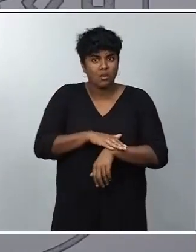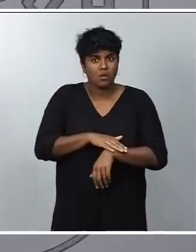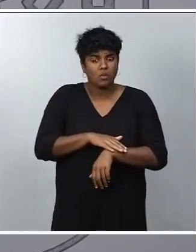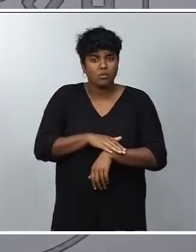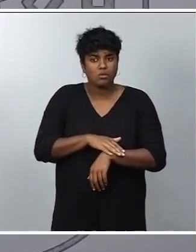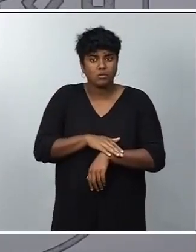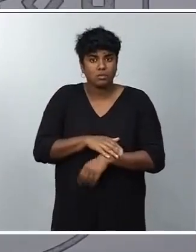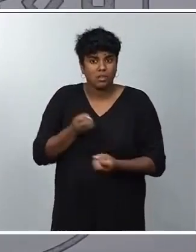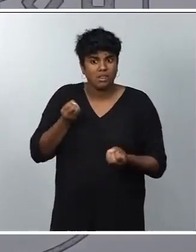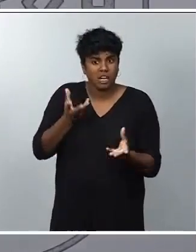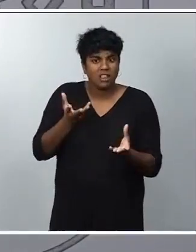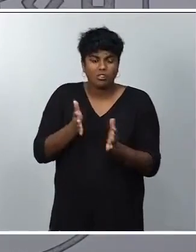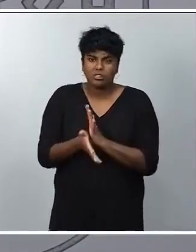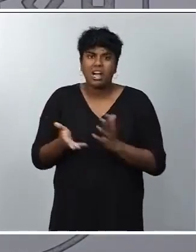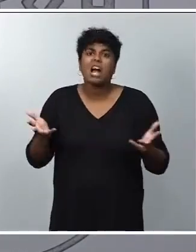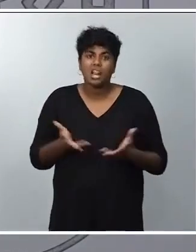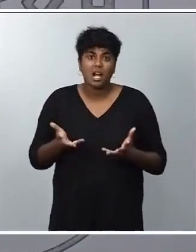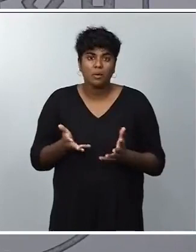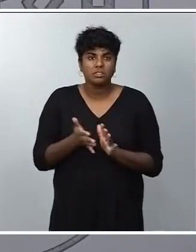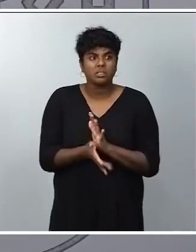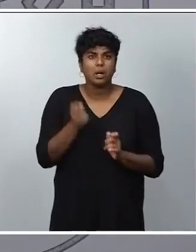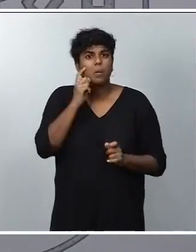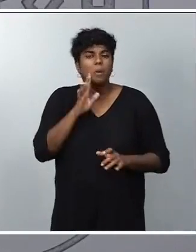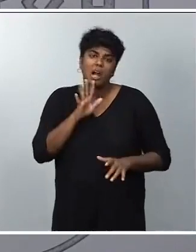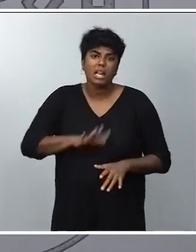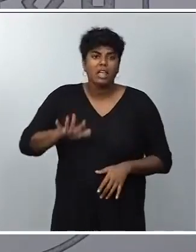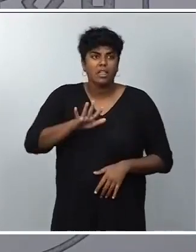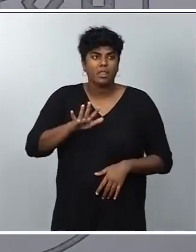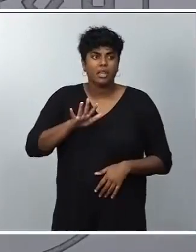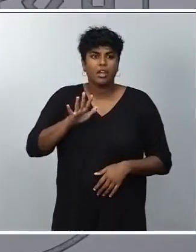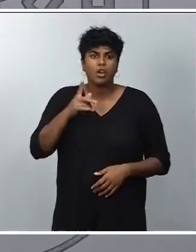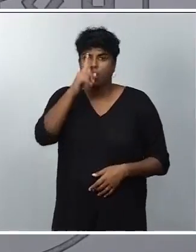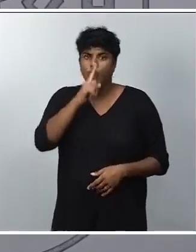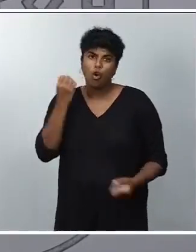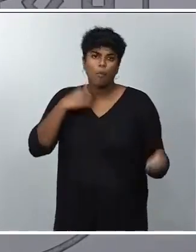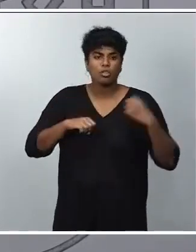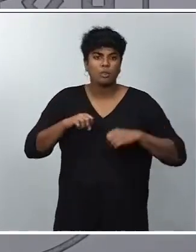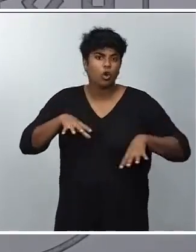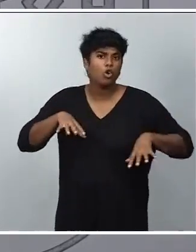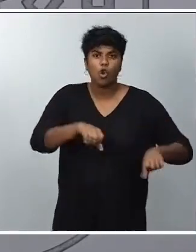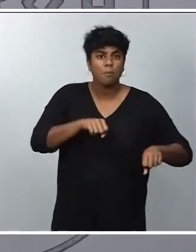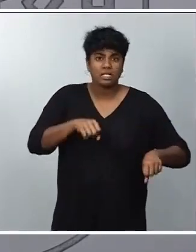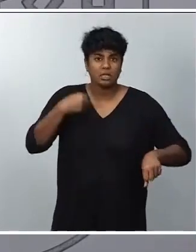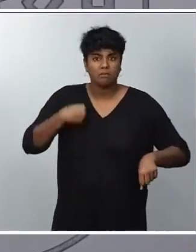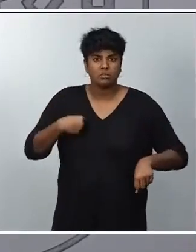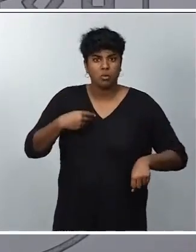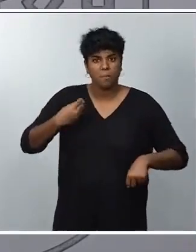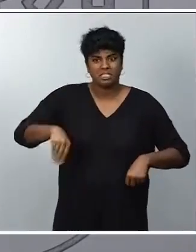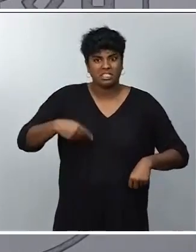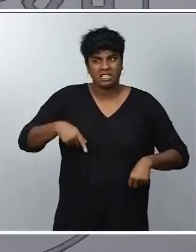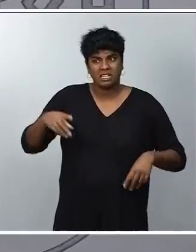que se parecen más a comportamientos antidemocráticos y golpistas que a los propios de un expresidente